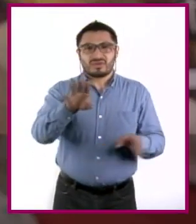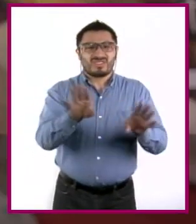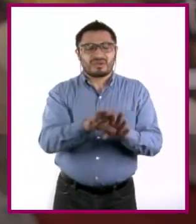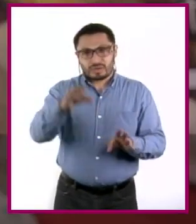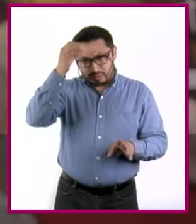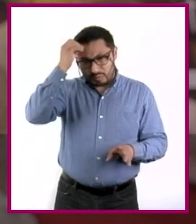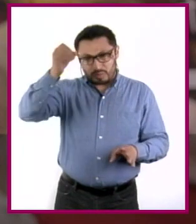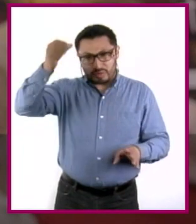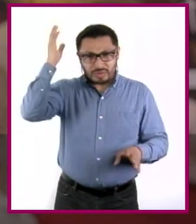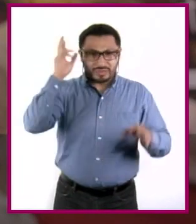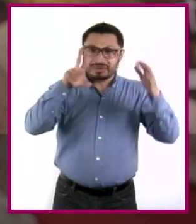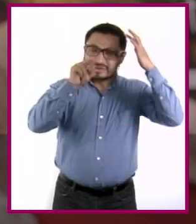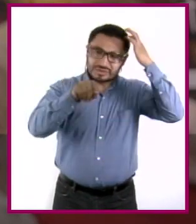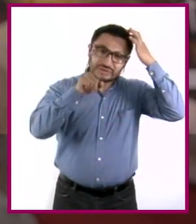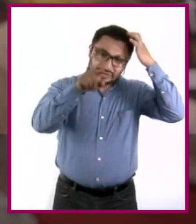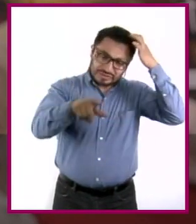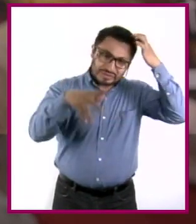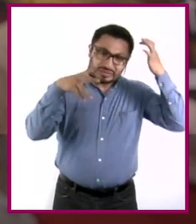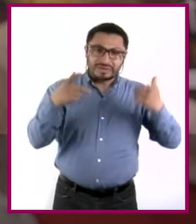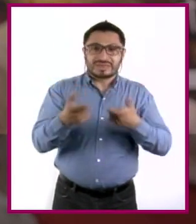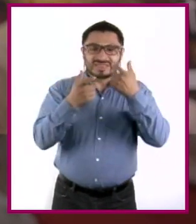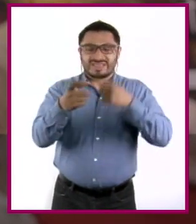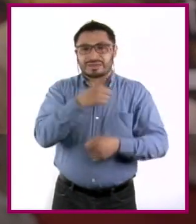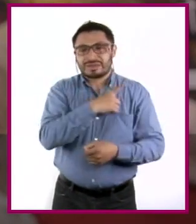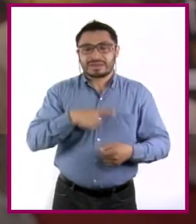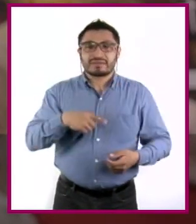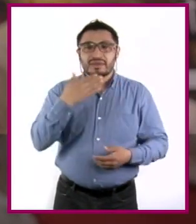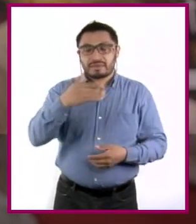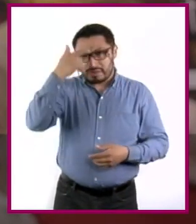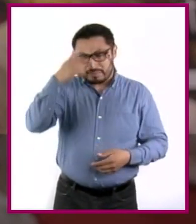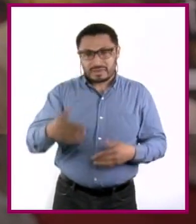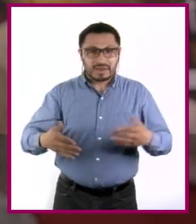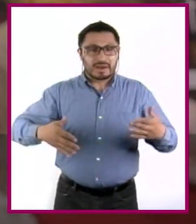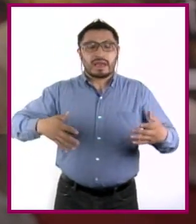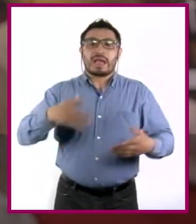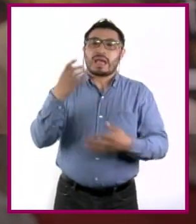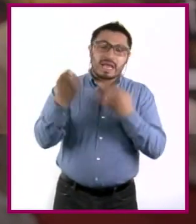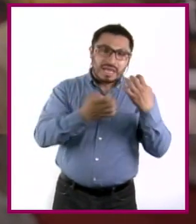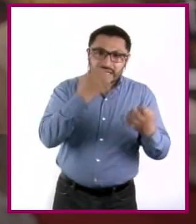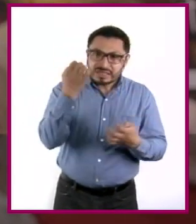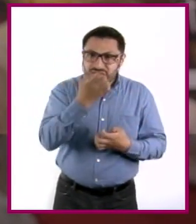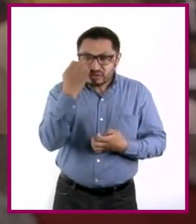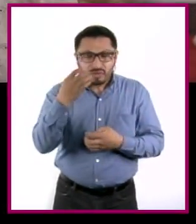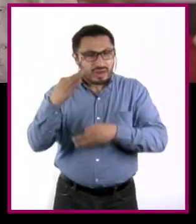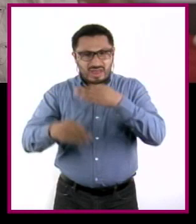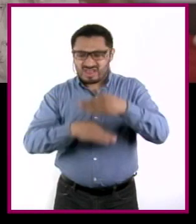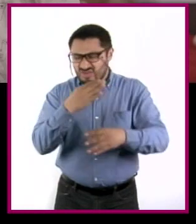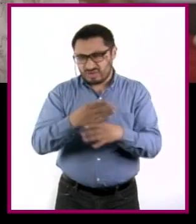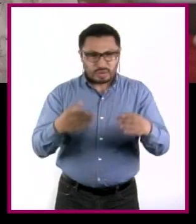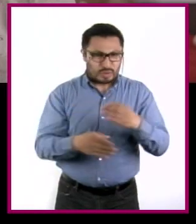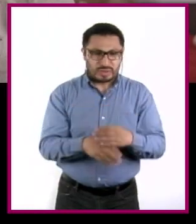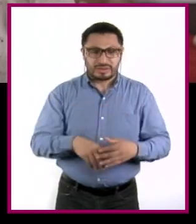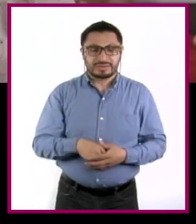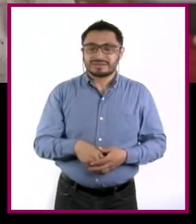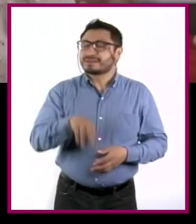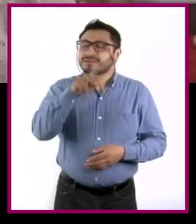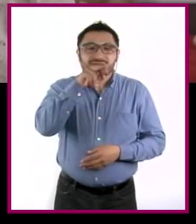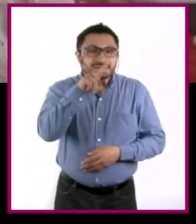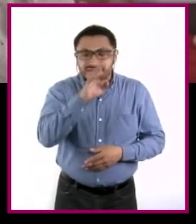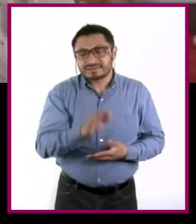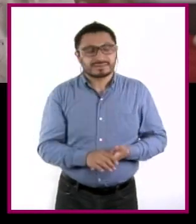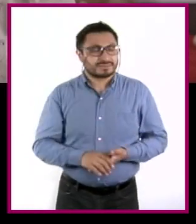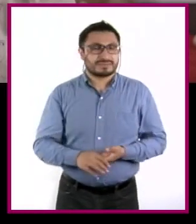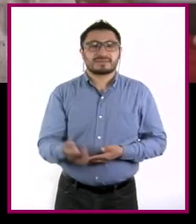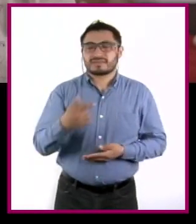olvidar de que lo que ganas también te tiene que alcanzar para salir, para ir a la escuela y todos los demás, ¿eh? No te preocupes,